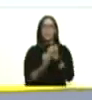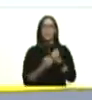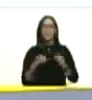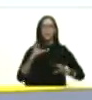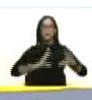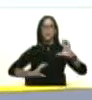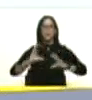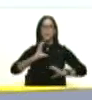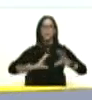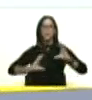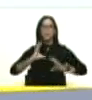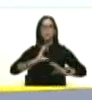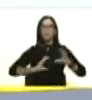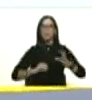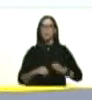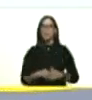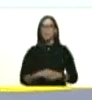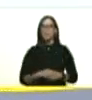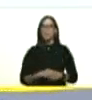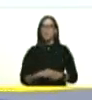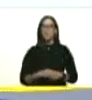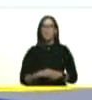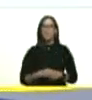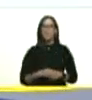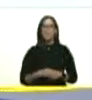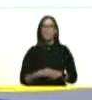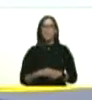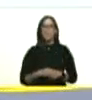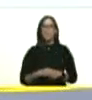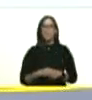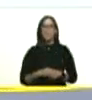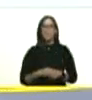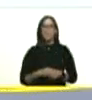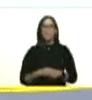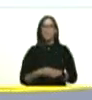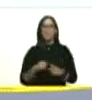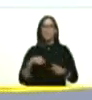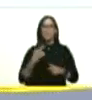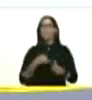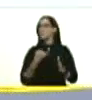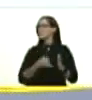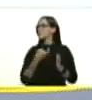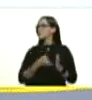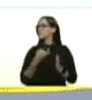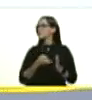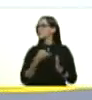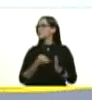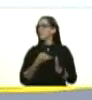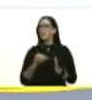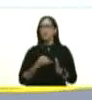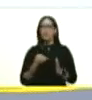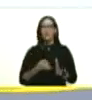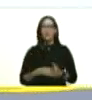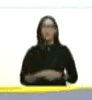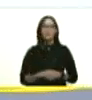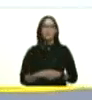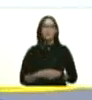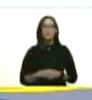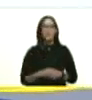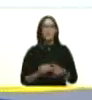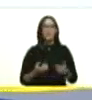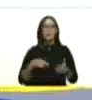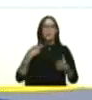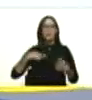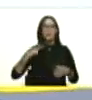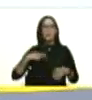nuestras instituciones como el INAMED y otras instituciones internacionales que apoyan a la región